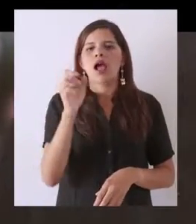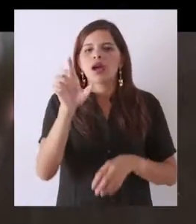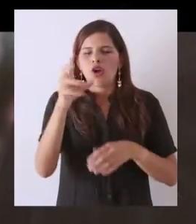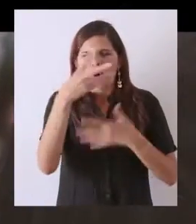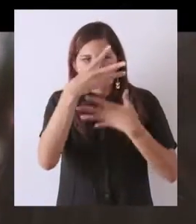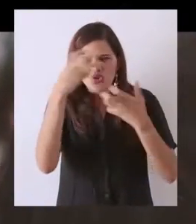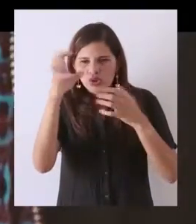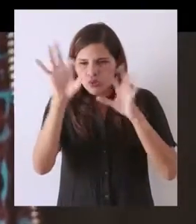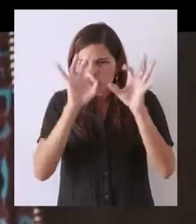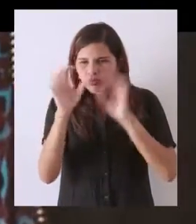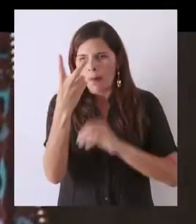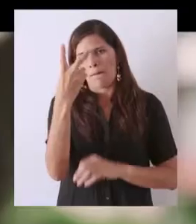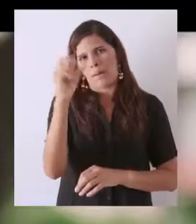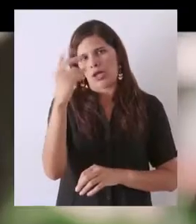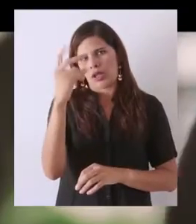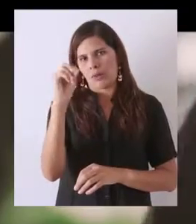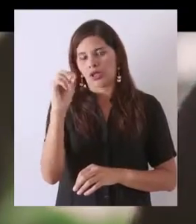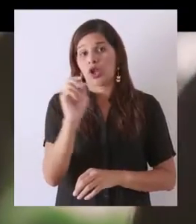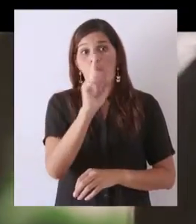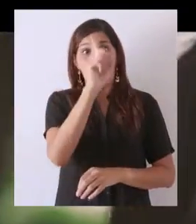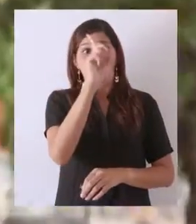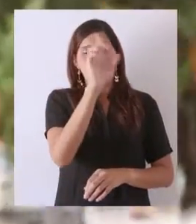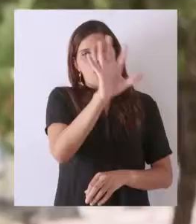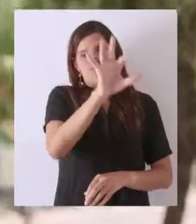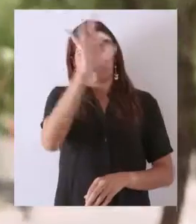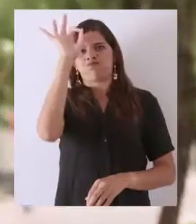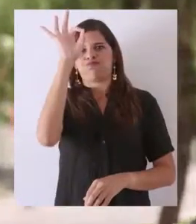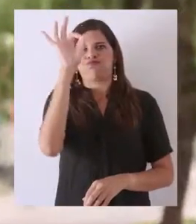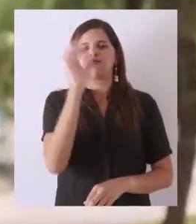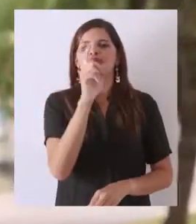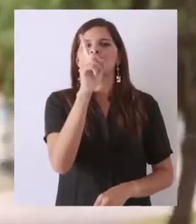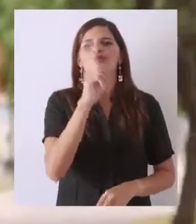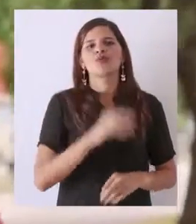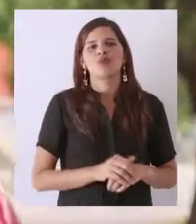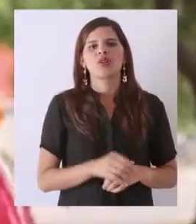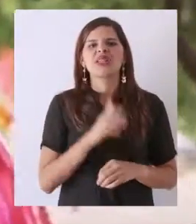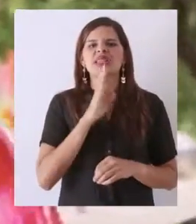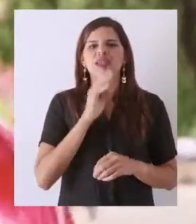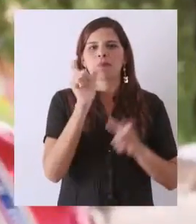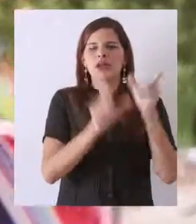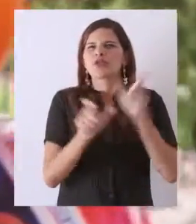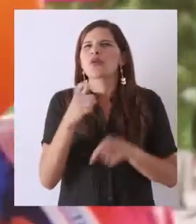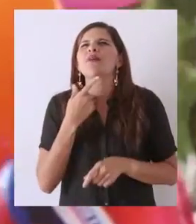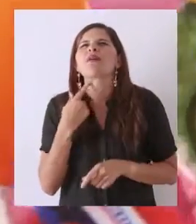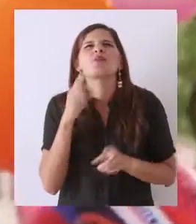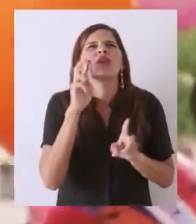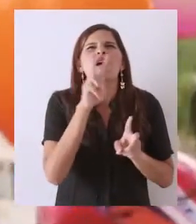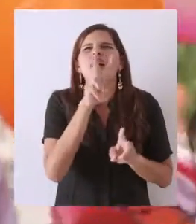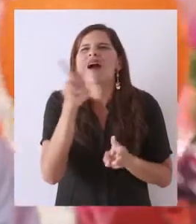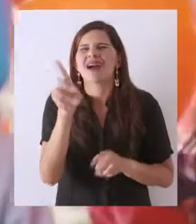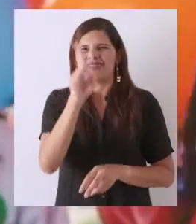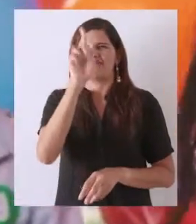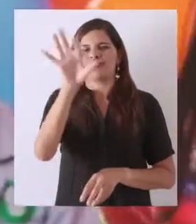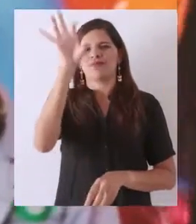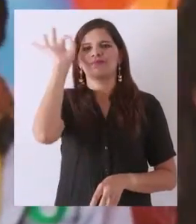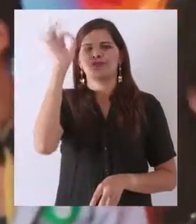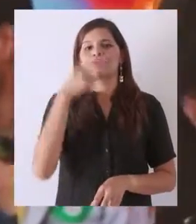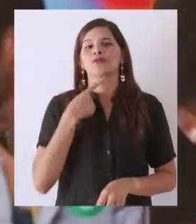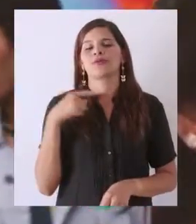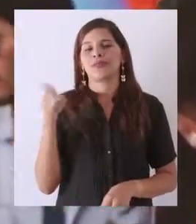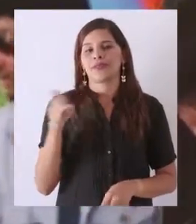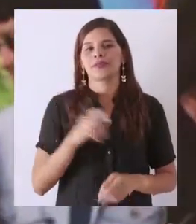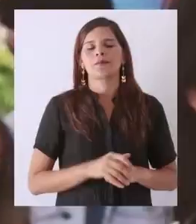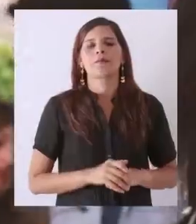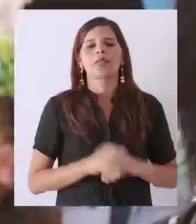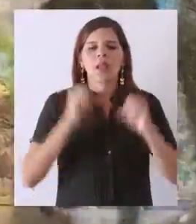los cuales solo 20 fueron seleccionados para dejar abierto al público la última palabra, de escoger a su favorito. La